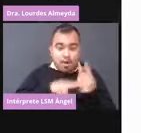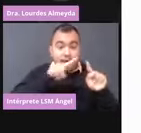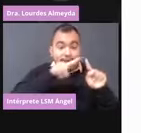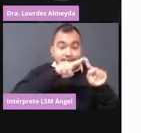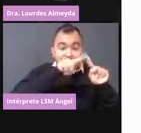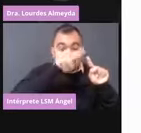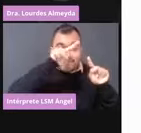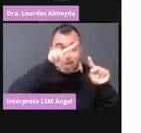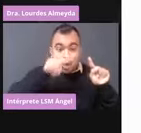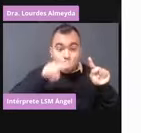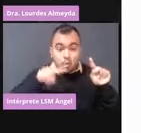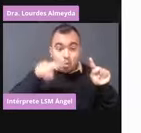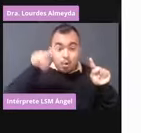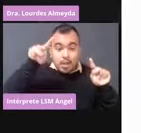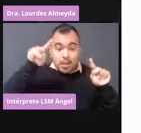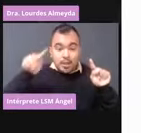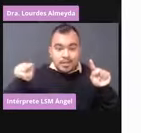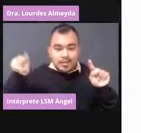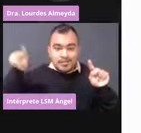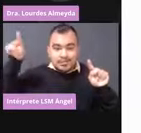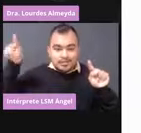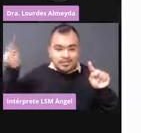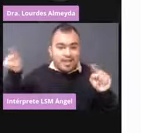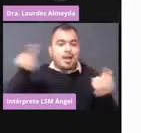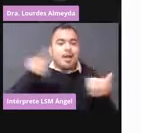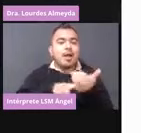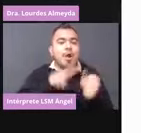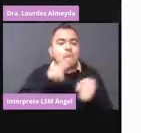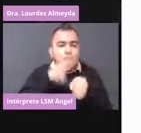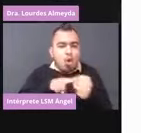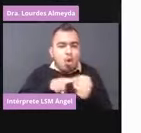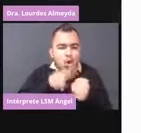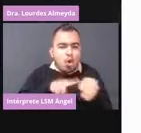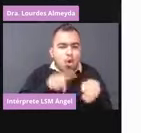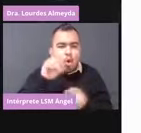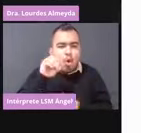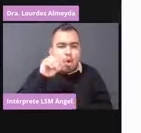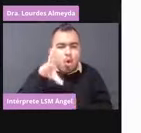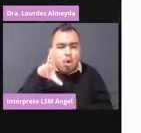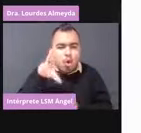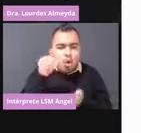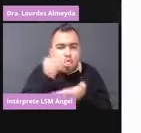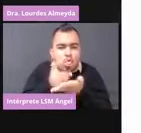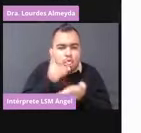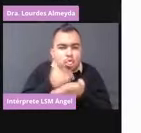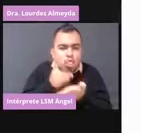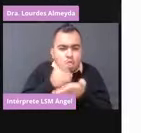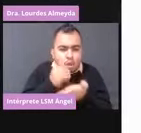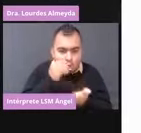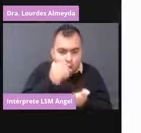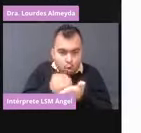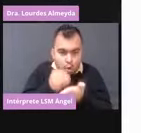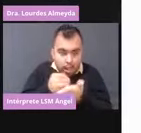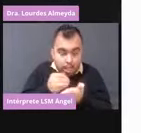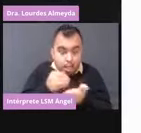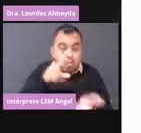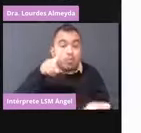coloreado como en color dorado. Pero esta letalidad nos